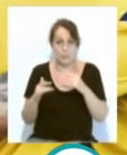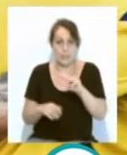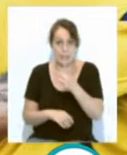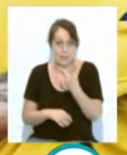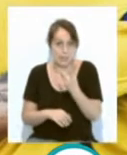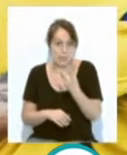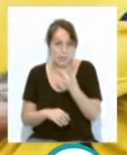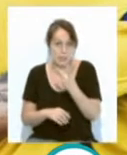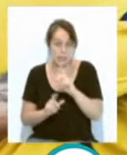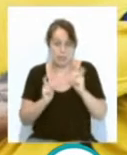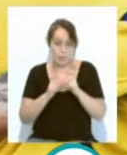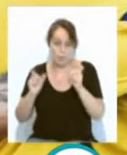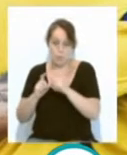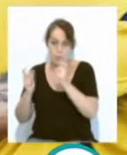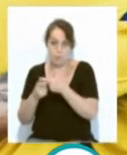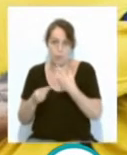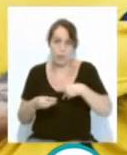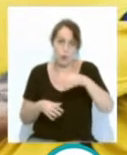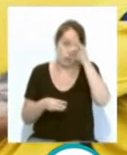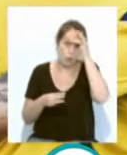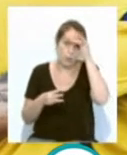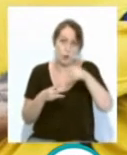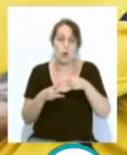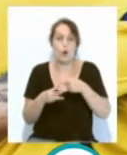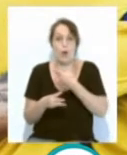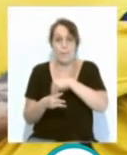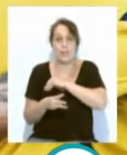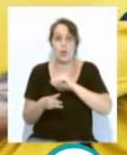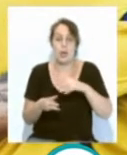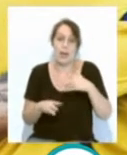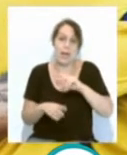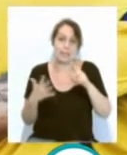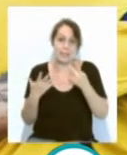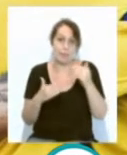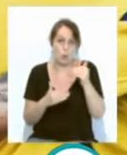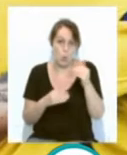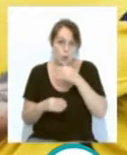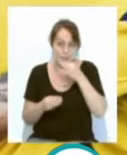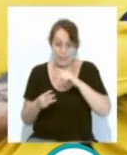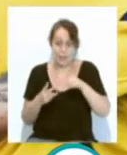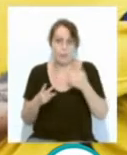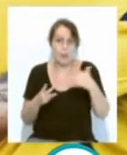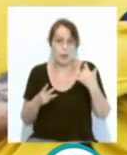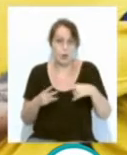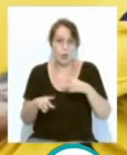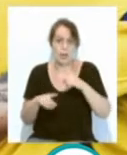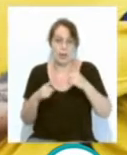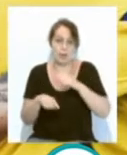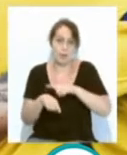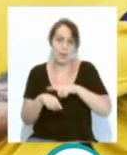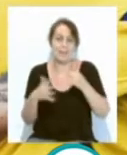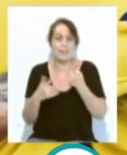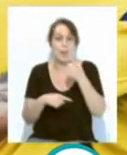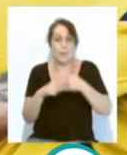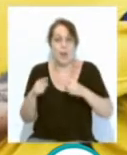ante los siguientes equipos. El domingo ante el Español, a partir de las 7 menos cuarto de la tarde. El próximo miércoles, a partir de las 6 y media, ante el